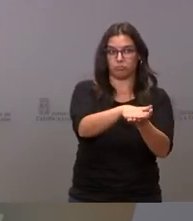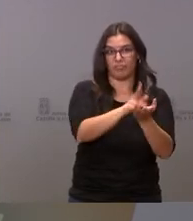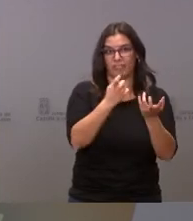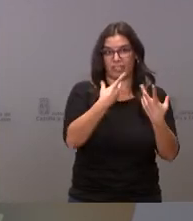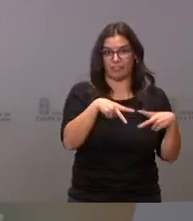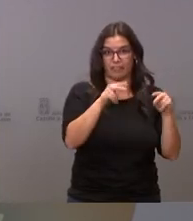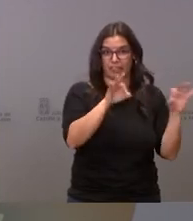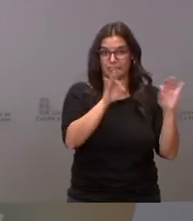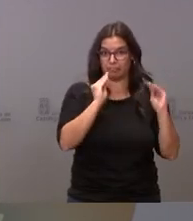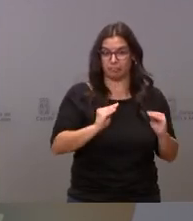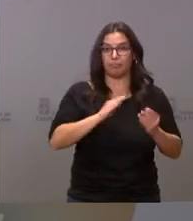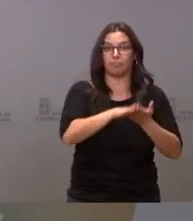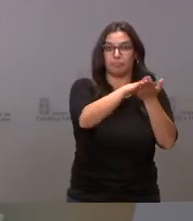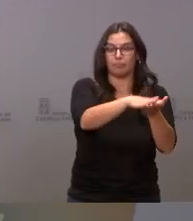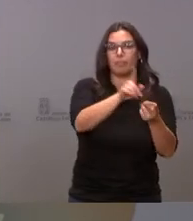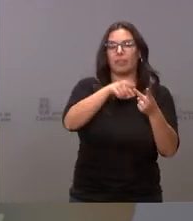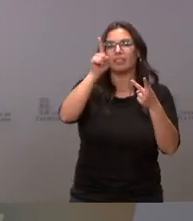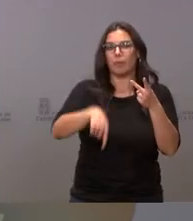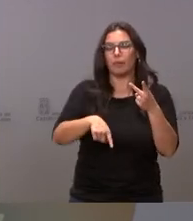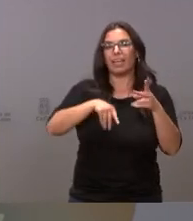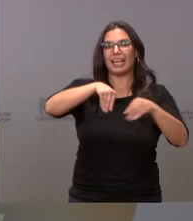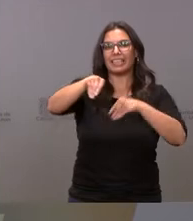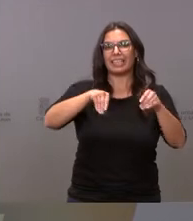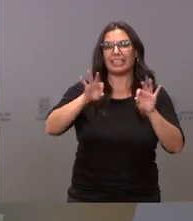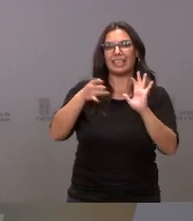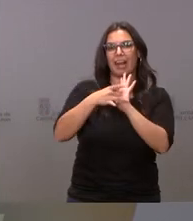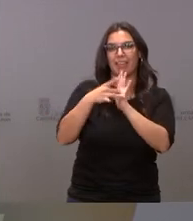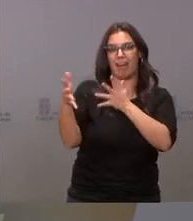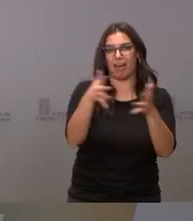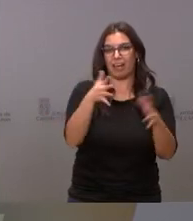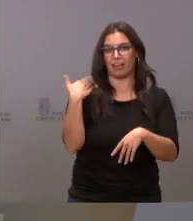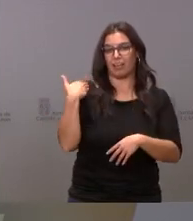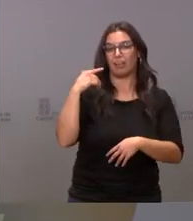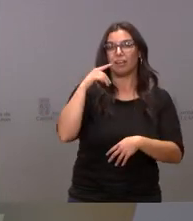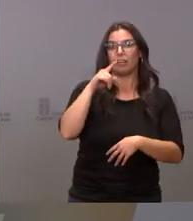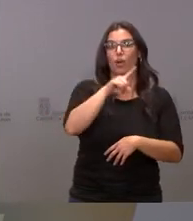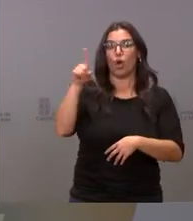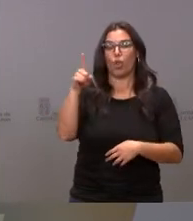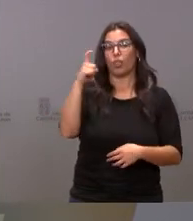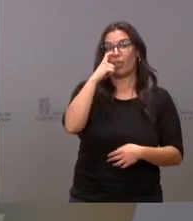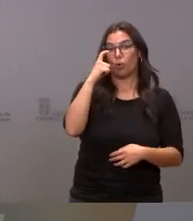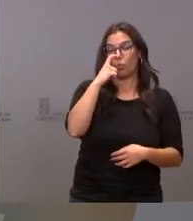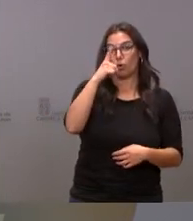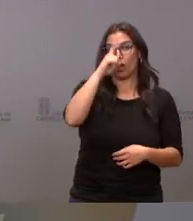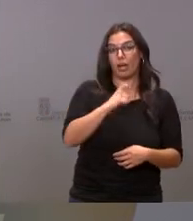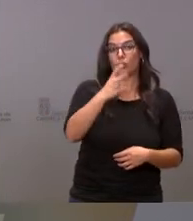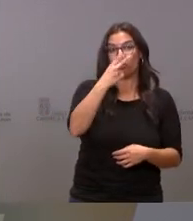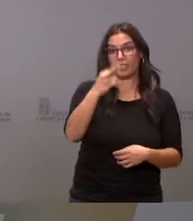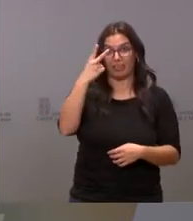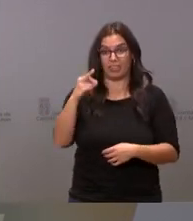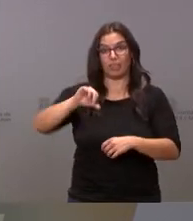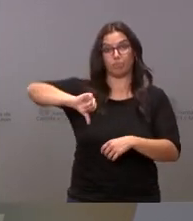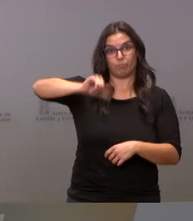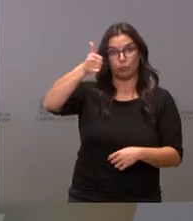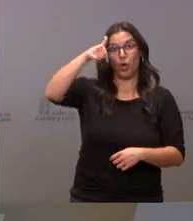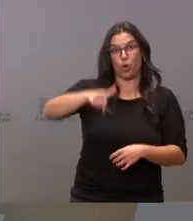ultimada. Estamos hablando de esa Estrategia de Calidad del Aire que se aprobó el 11 de junio del año 2020, y que, por cierto, hoy